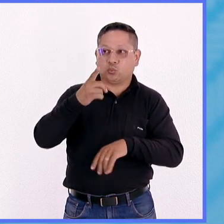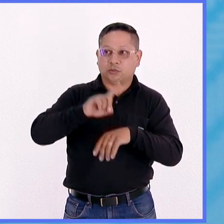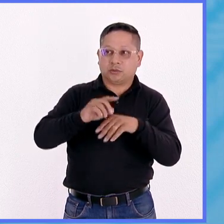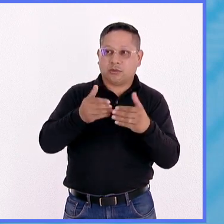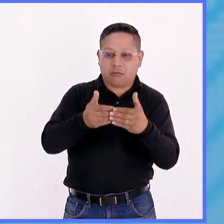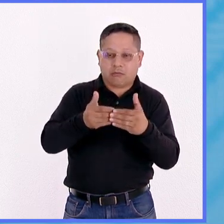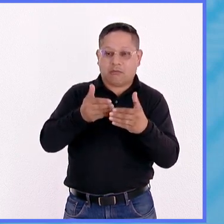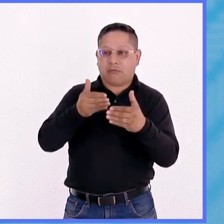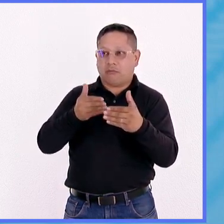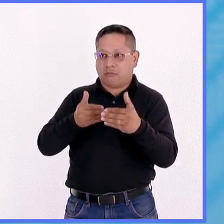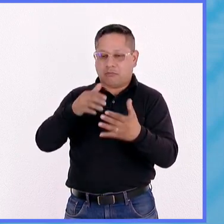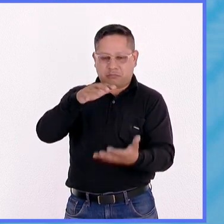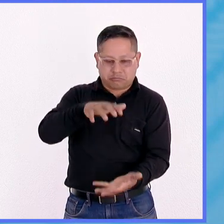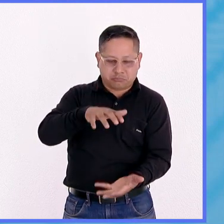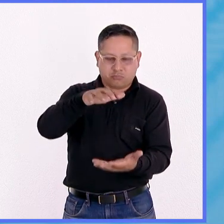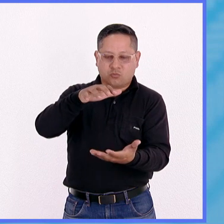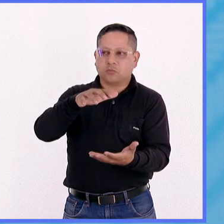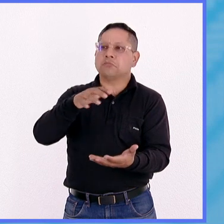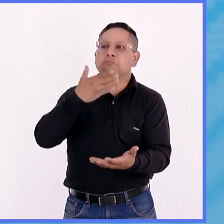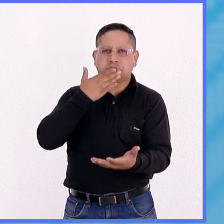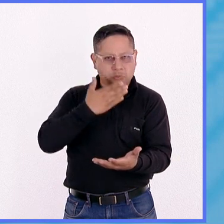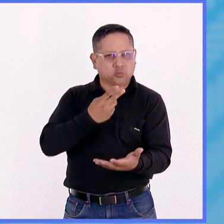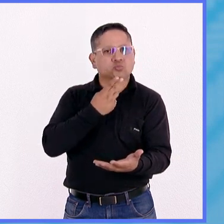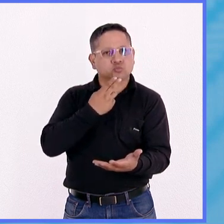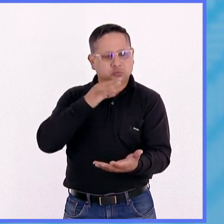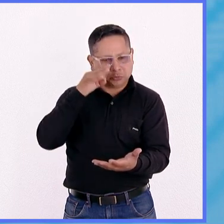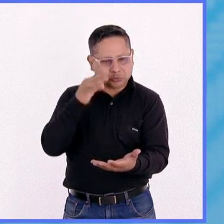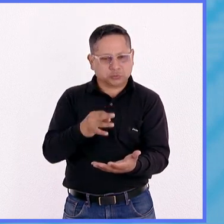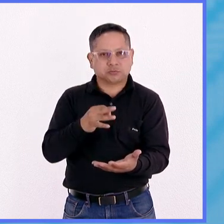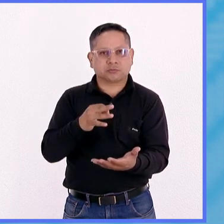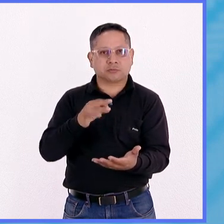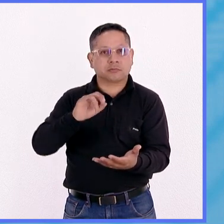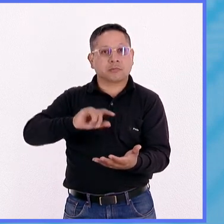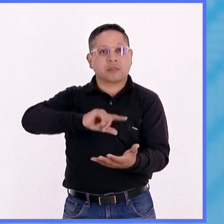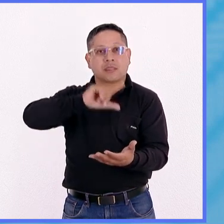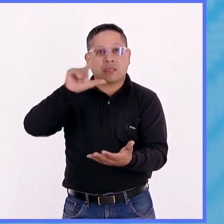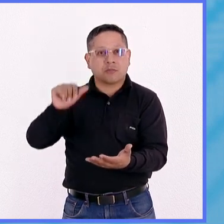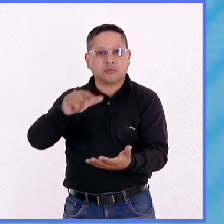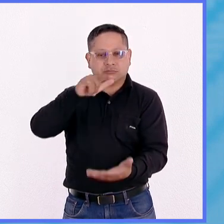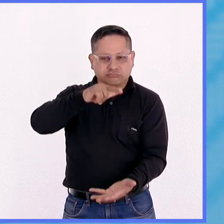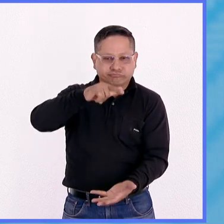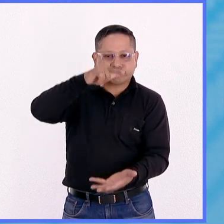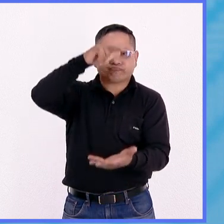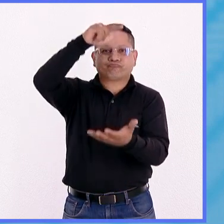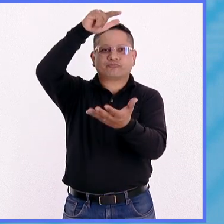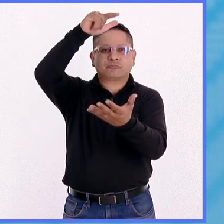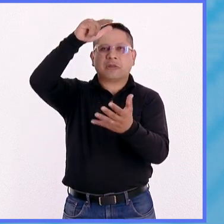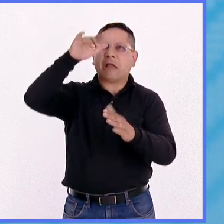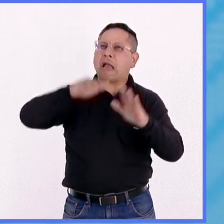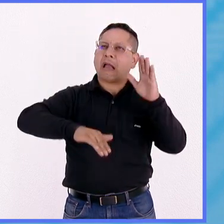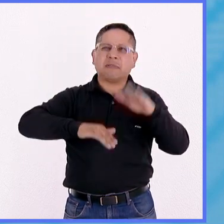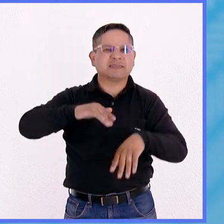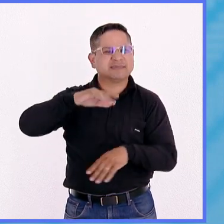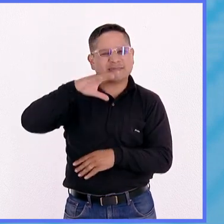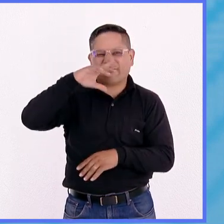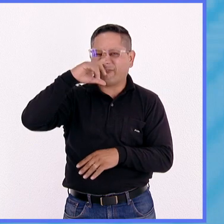mostrar su satélite y demostrar que funciona. Al día siguiente viene el momento del lanzamiento y muchas veces falla algo,